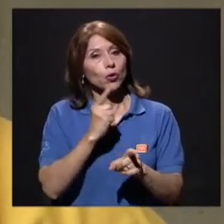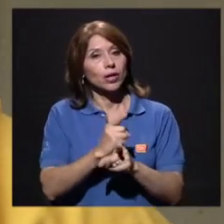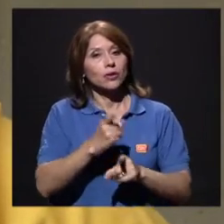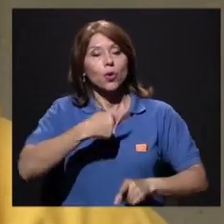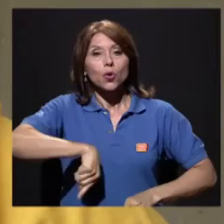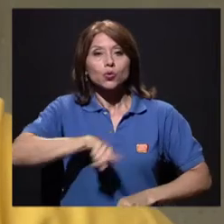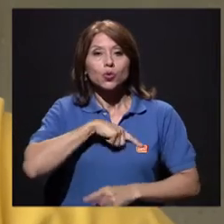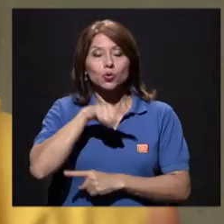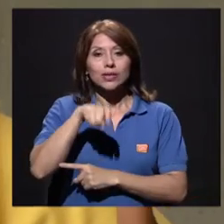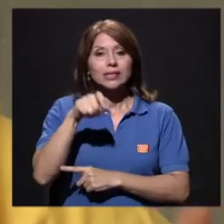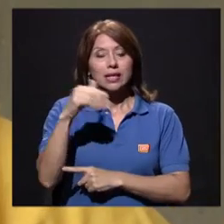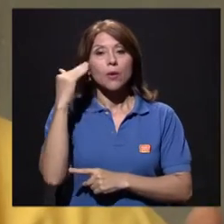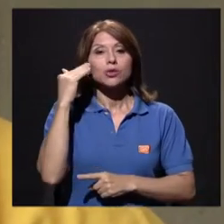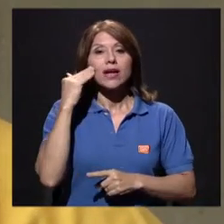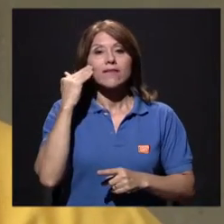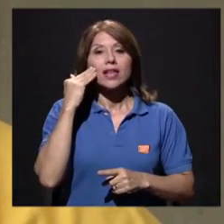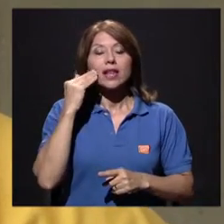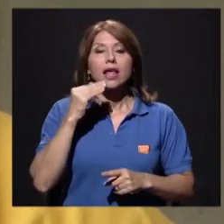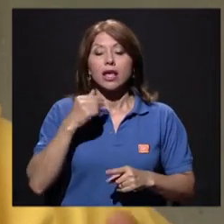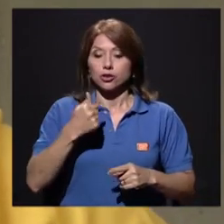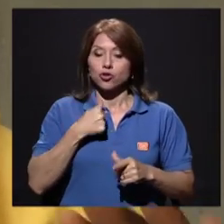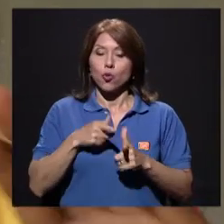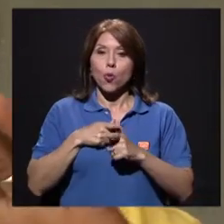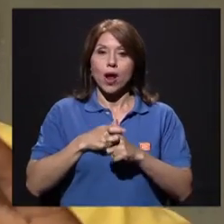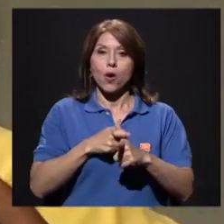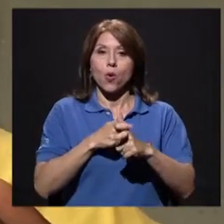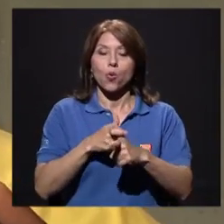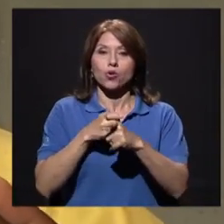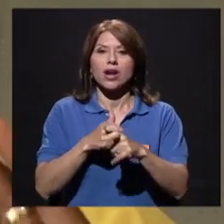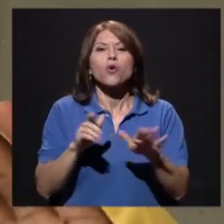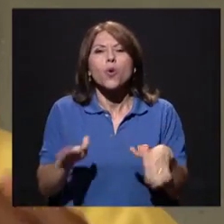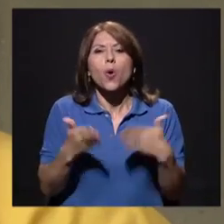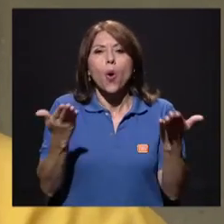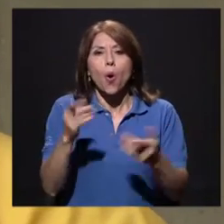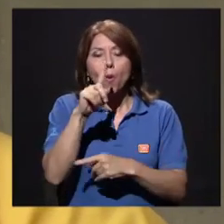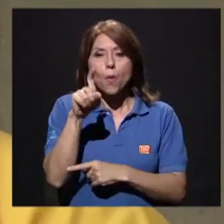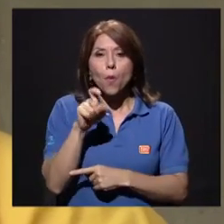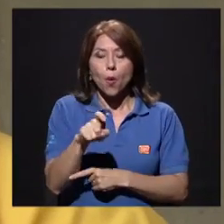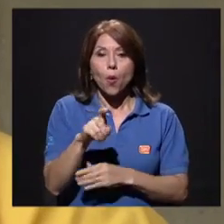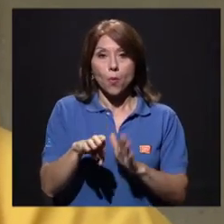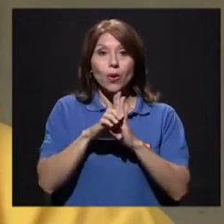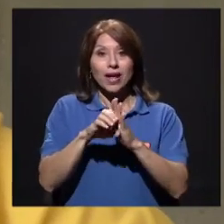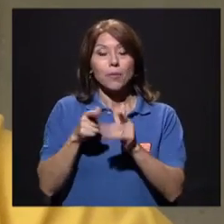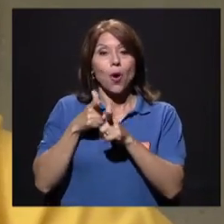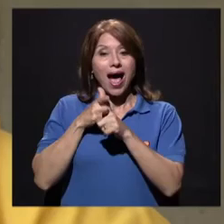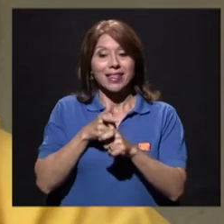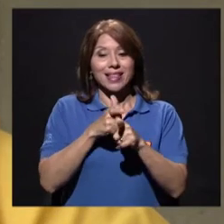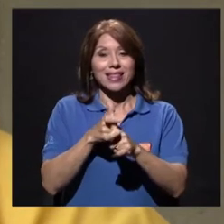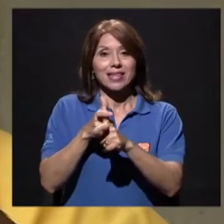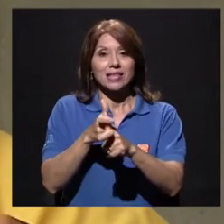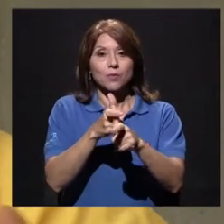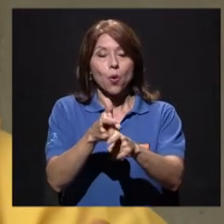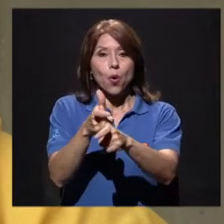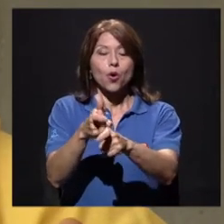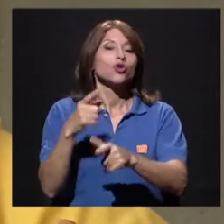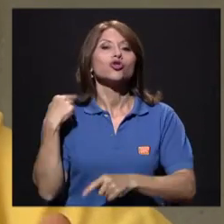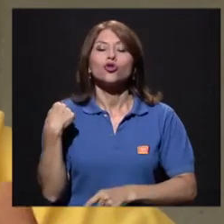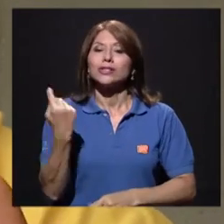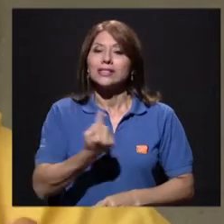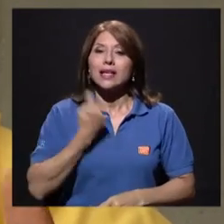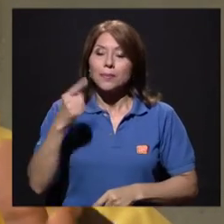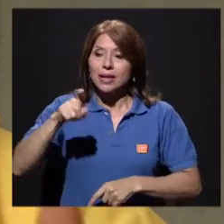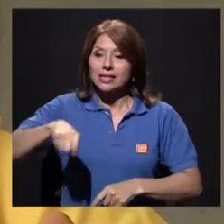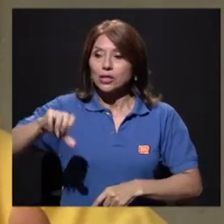necesitamos saber cómo debo de correr, si es el caso del atletismo, ¿verdad? Entonces, yo siempre voy a necesitar